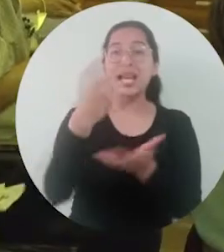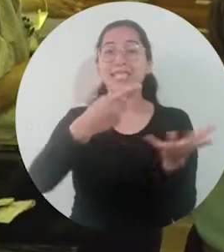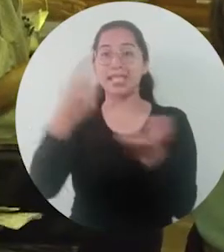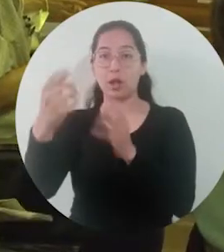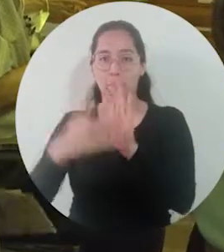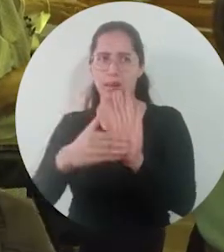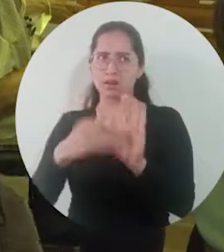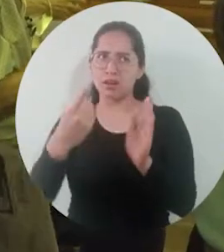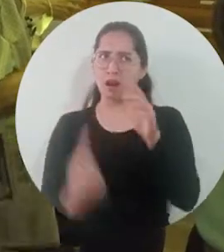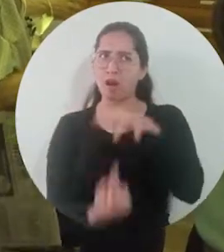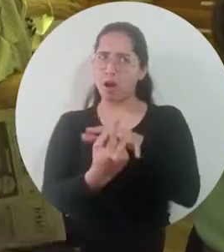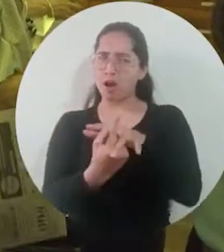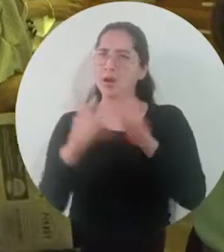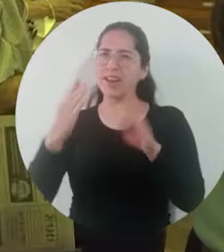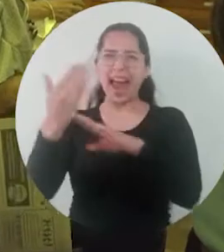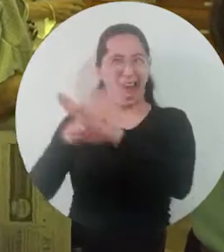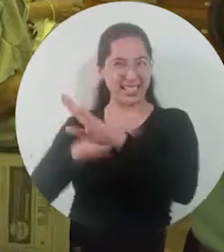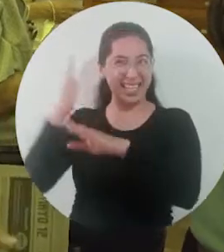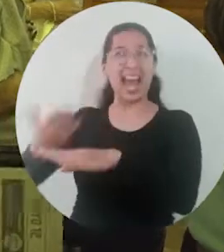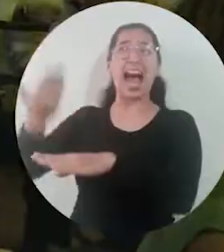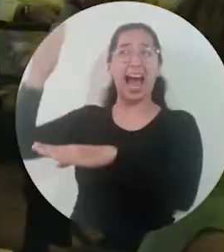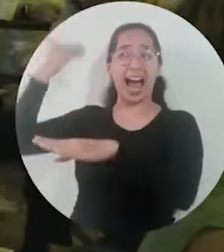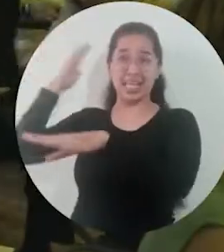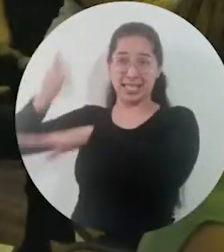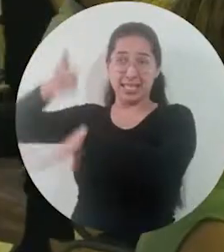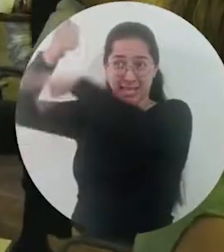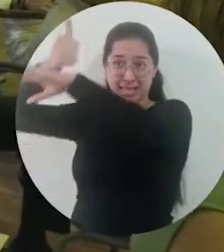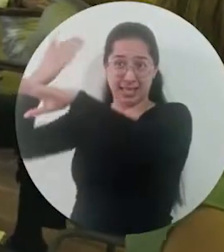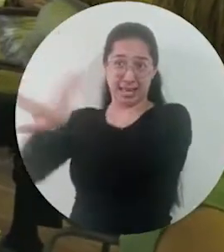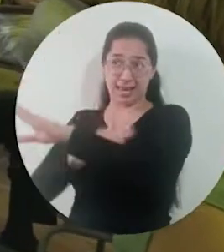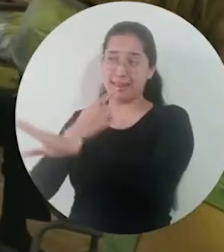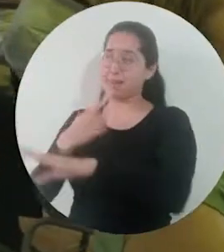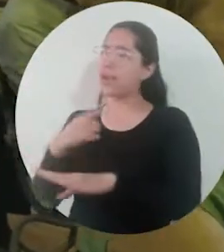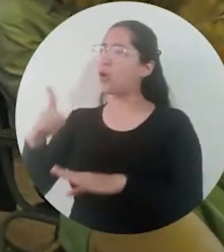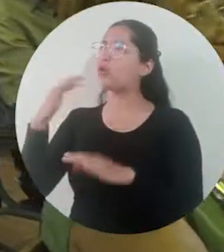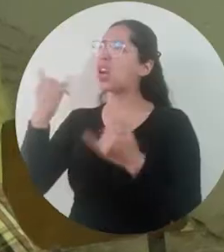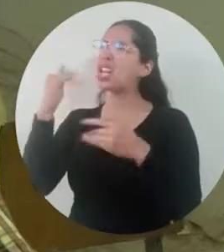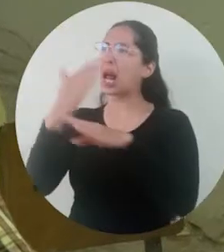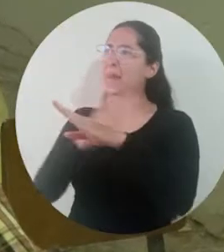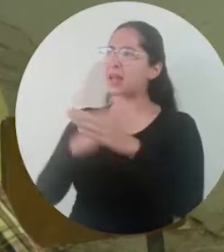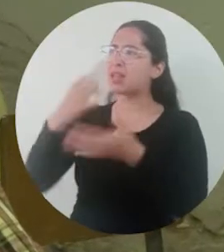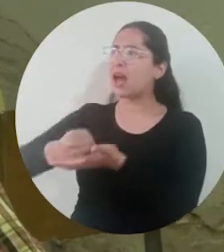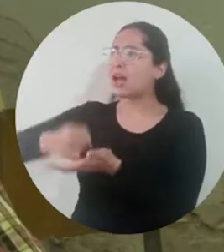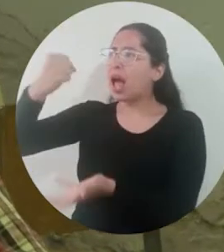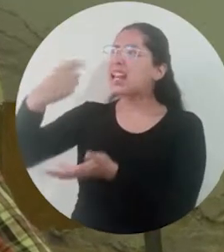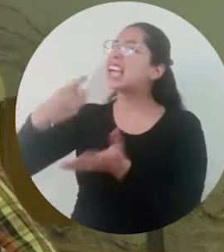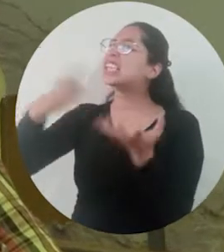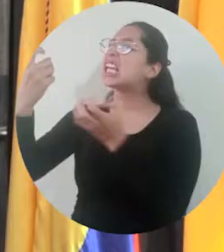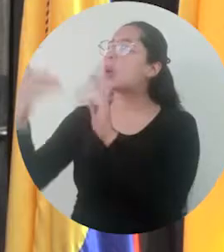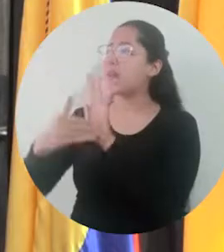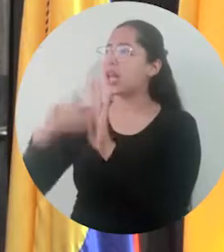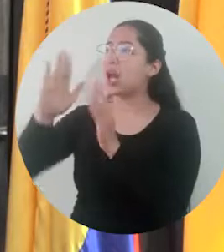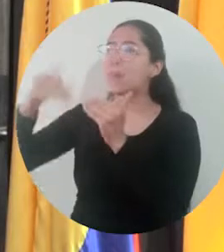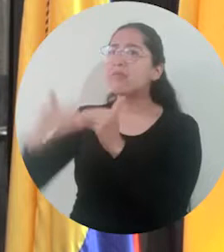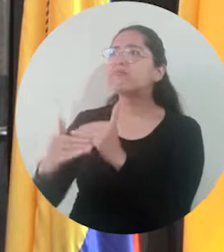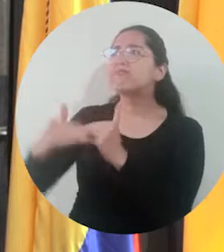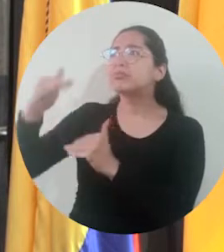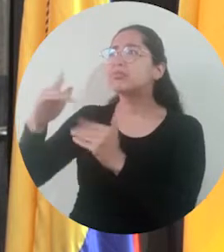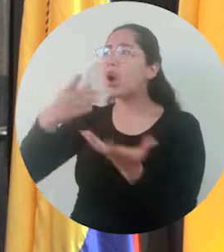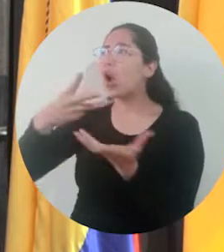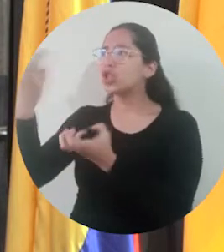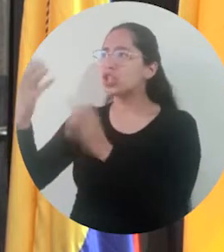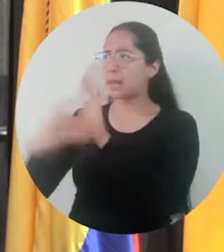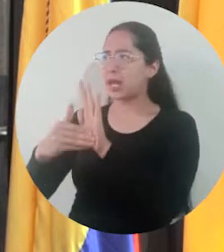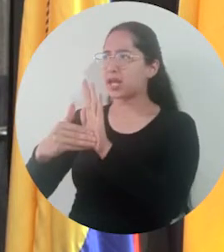asignaran 600 mil. Y como me decía el rector de la época, me dijo, rector, yo arbitrariamente al presupuesto del año siguiente lo subí a 800 mil.